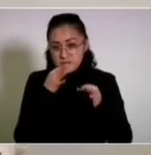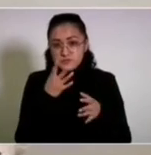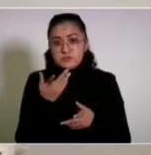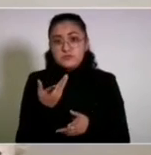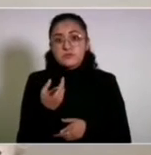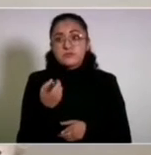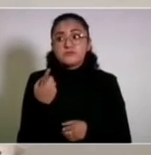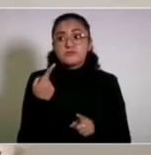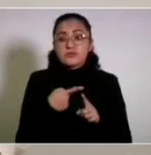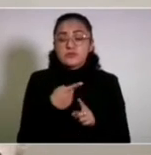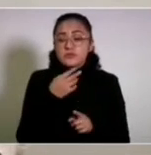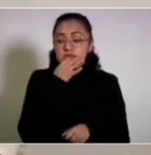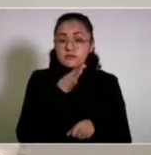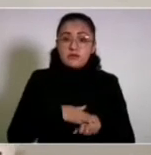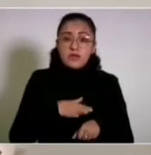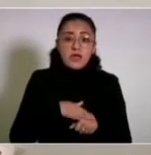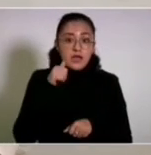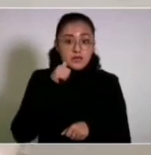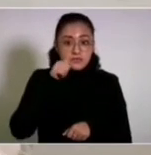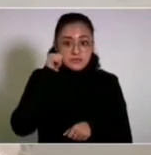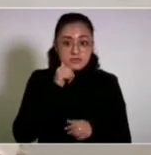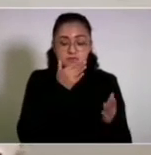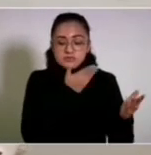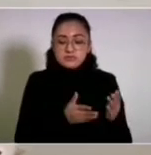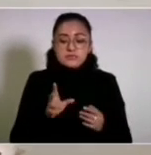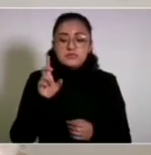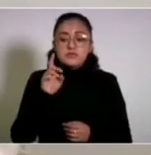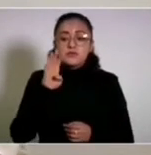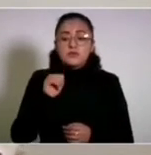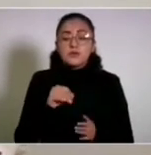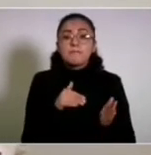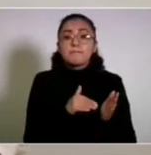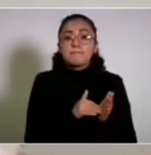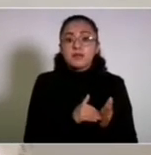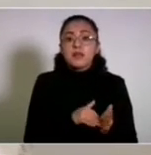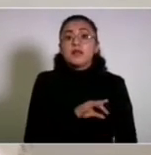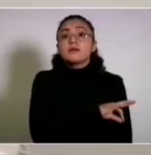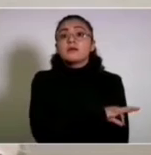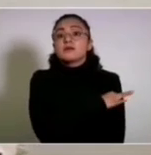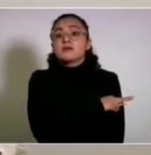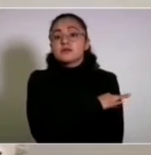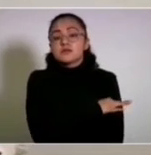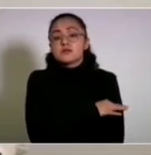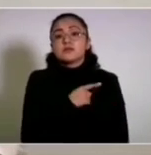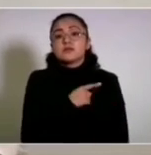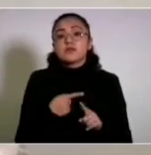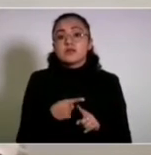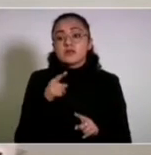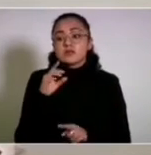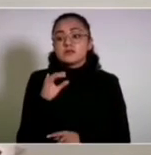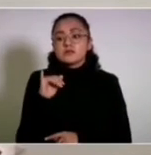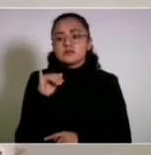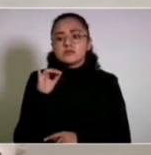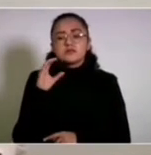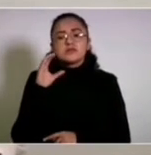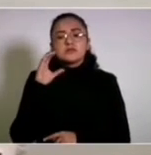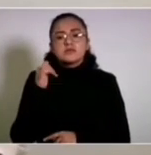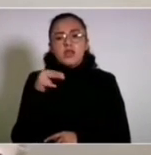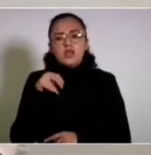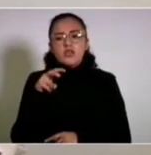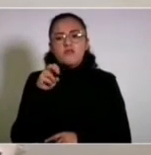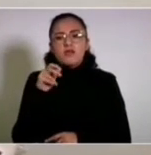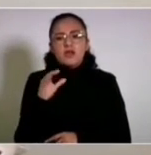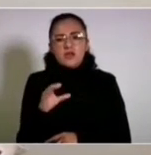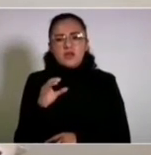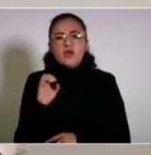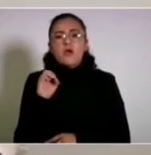que recibimos el anuncio ayer de que llegan 39 mil vacunas de Sinovac o Sinovac o